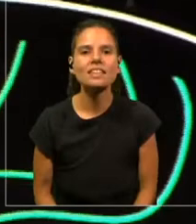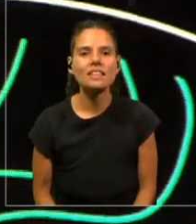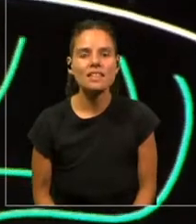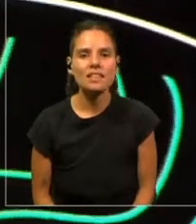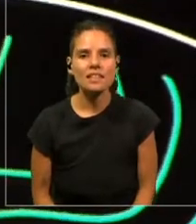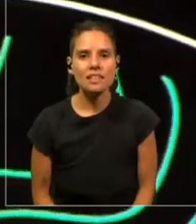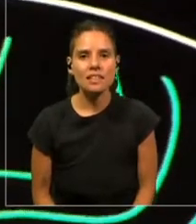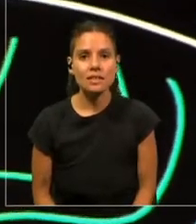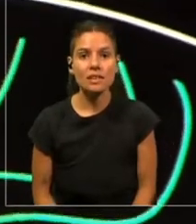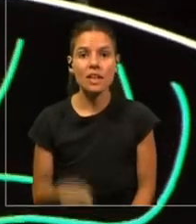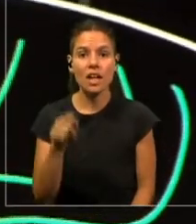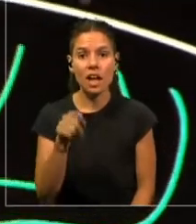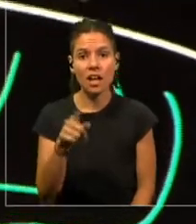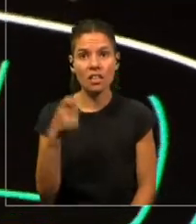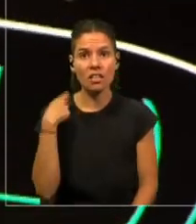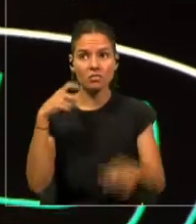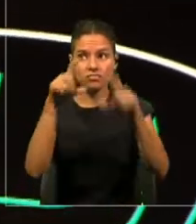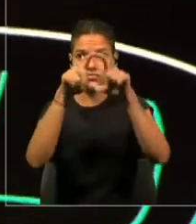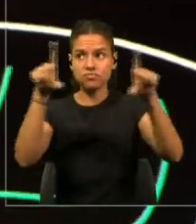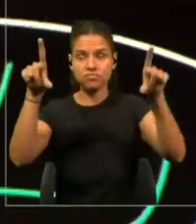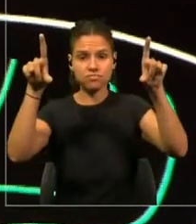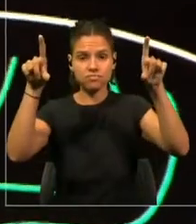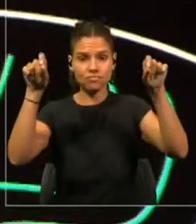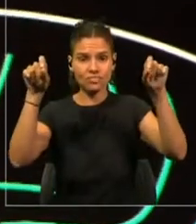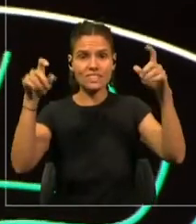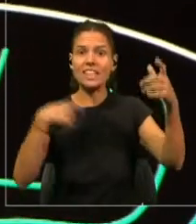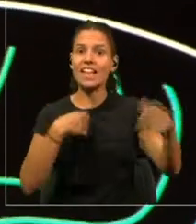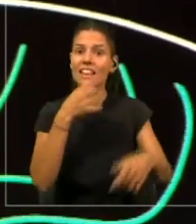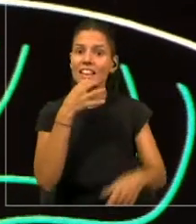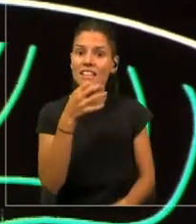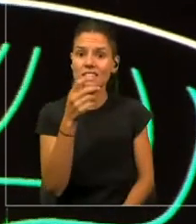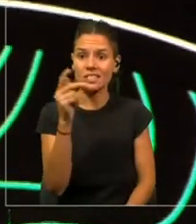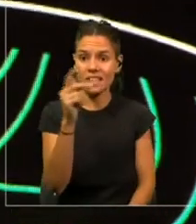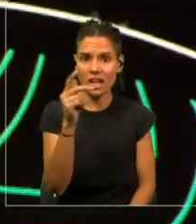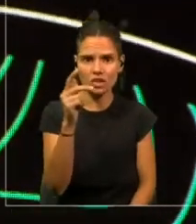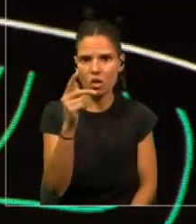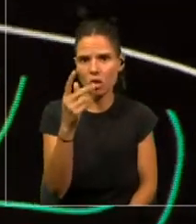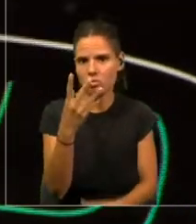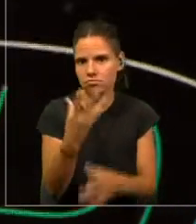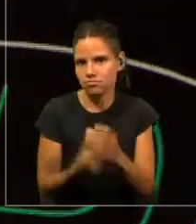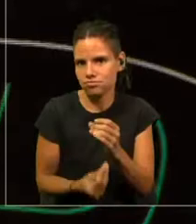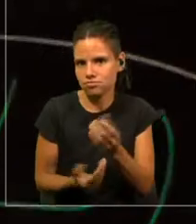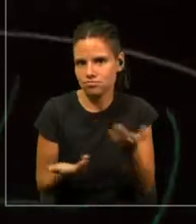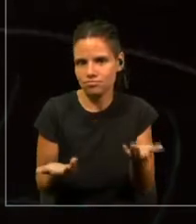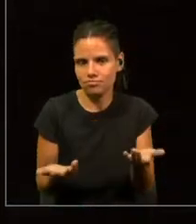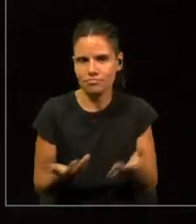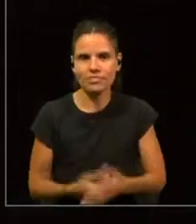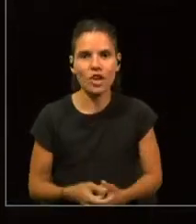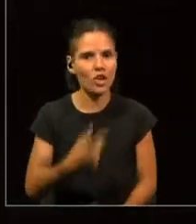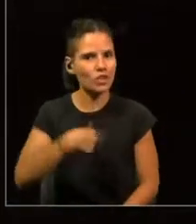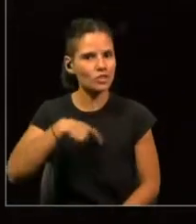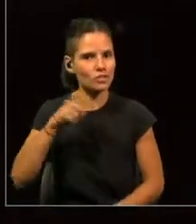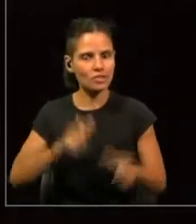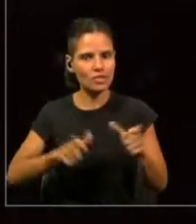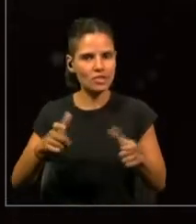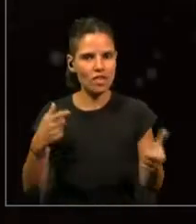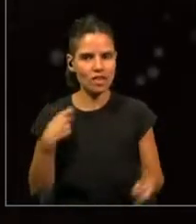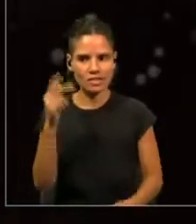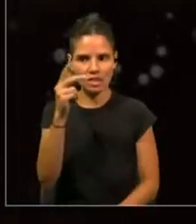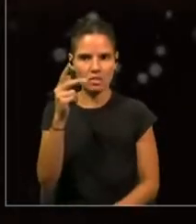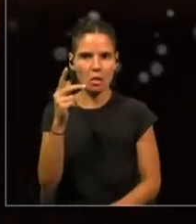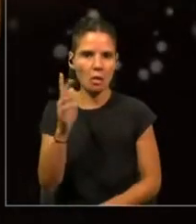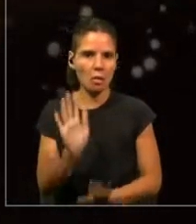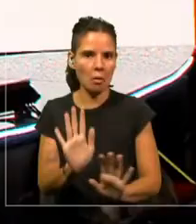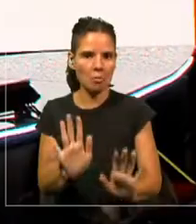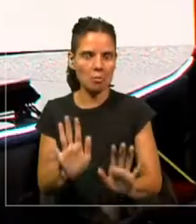Este titular decía que el sexo se iba a acabar. Que como humanos no íbamos a tener más sexo